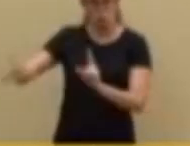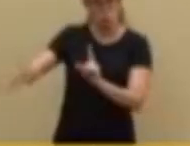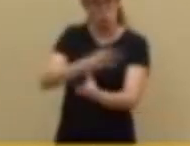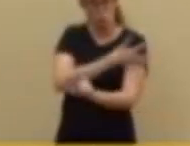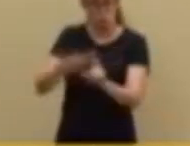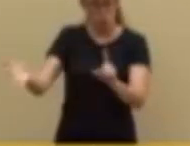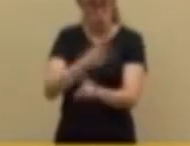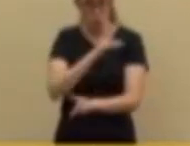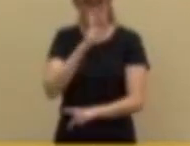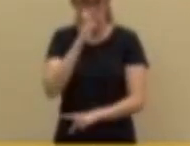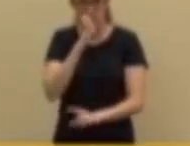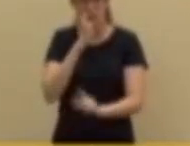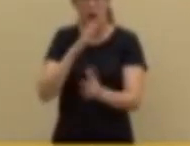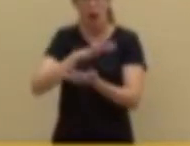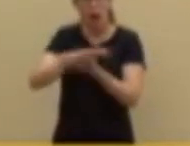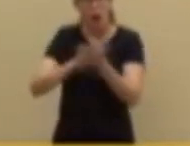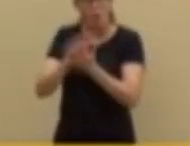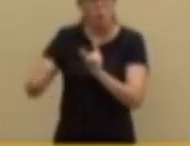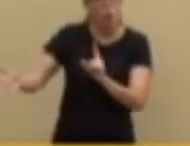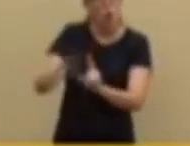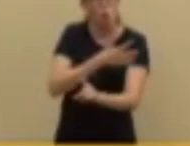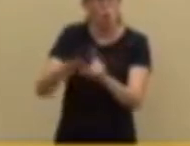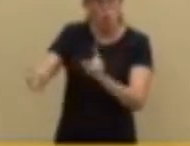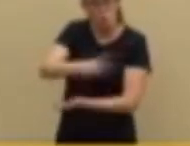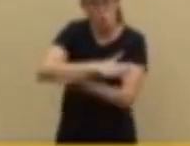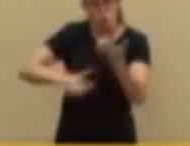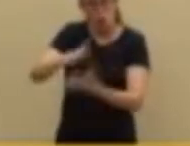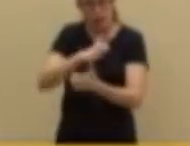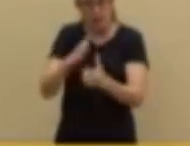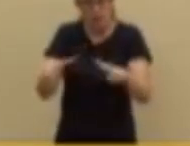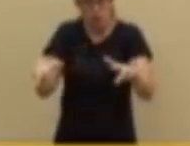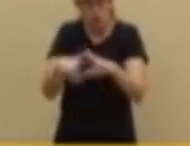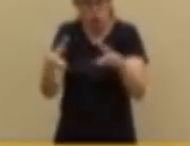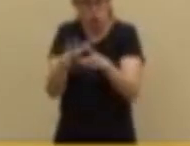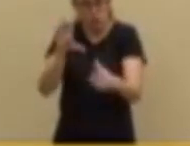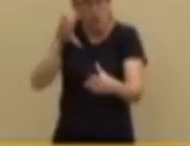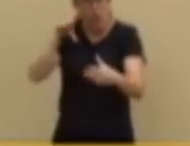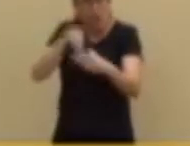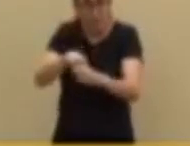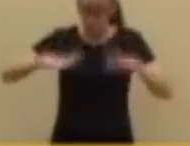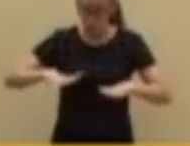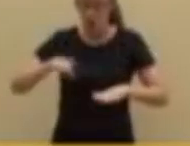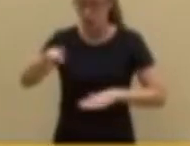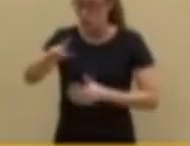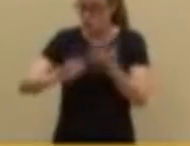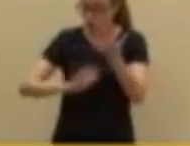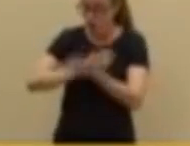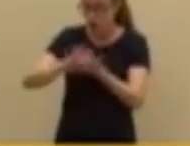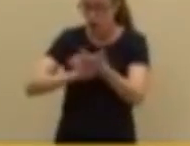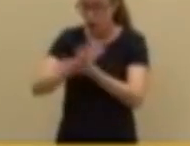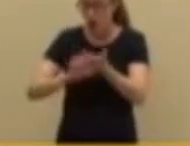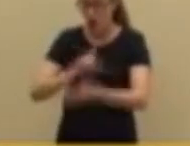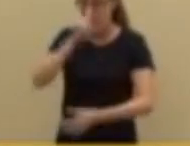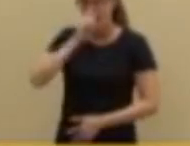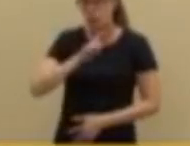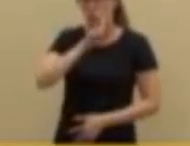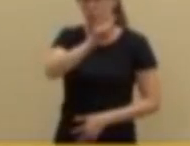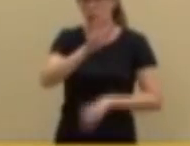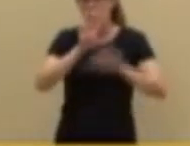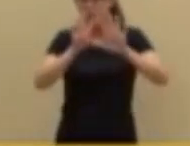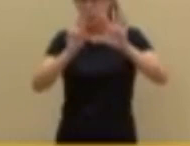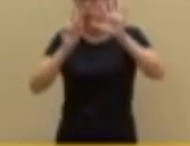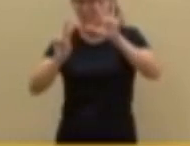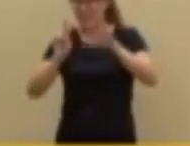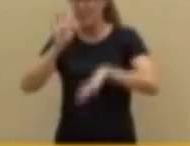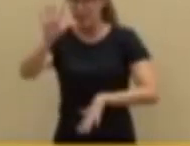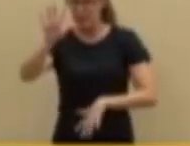Y ese tipo está y la gente le escucha y los periodistas y los políticos parece que esté hablando de un tipo normal cuando es un